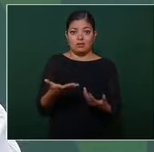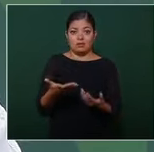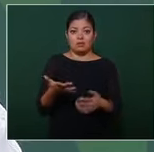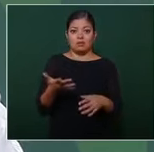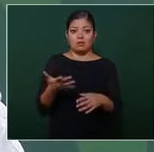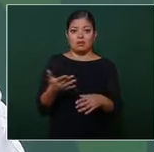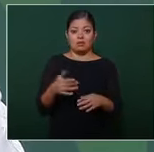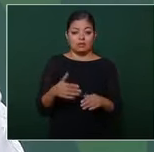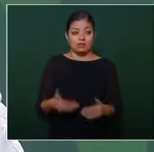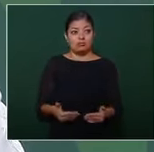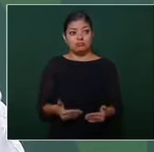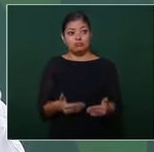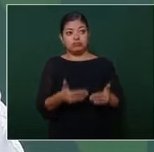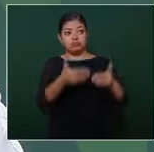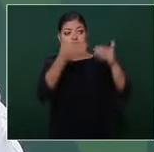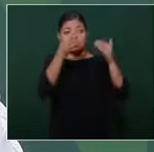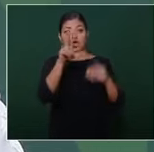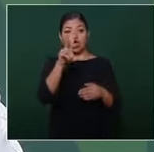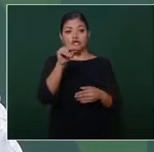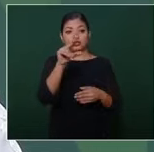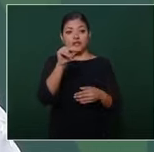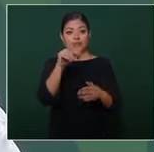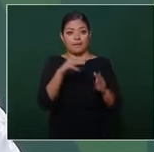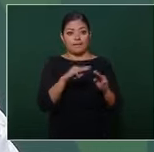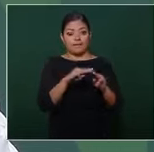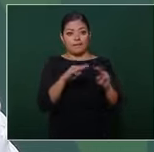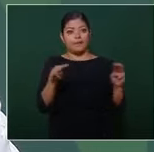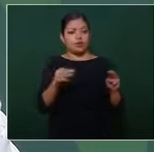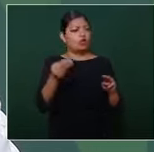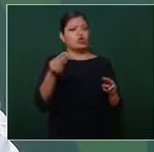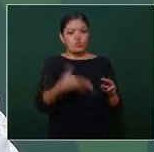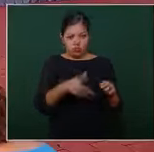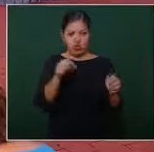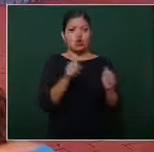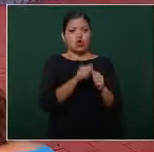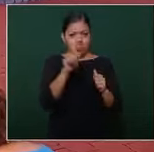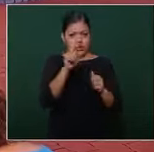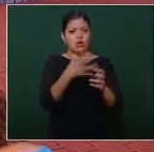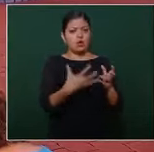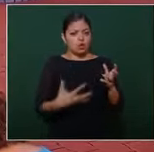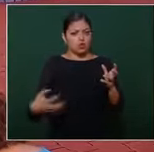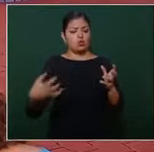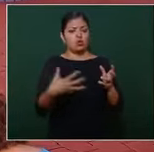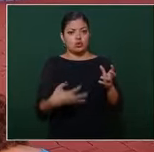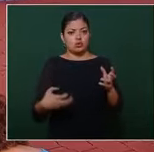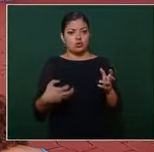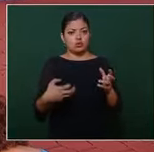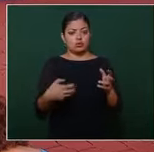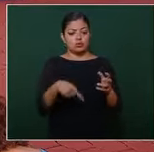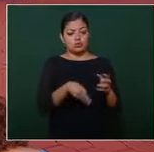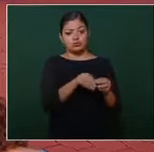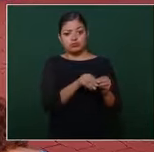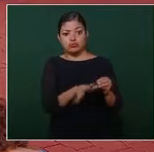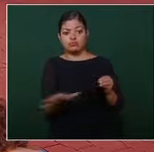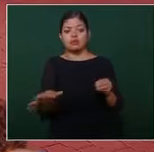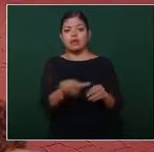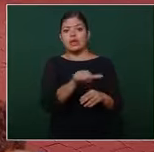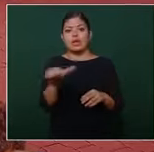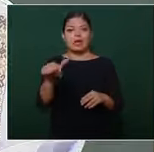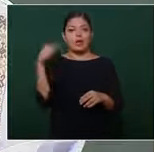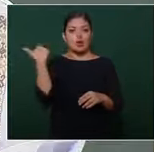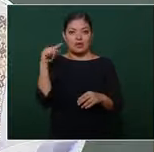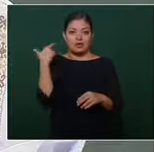80 metros y de todas maneras va a haber agua para Guadalajara que es otra